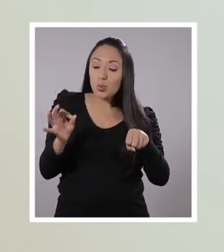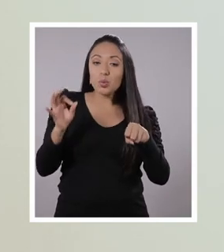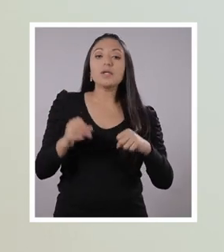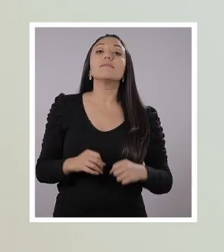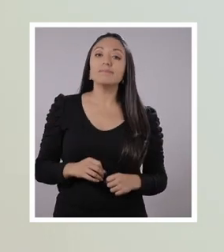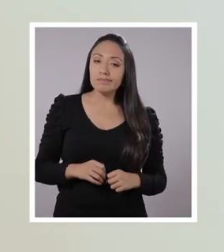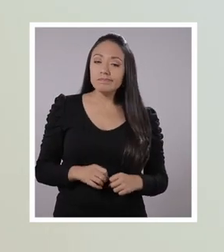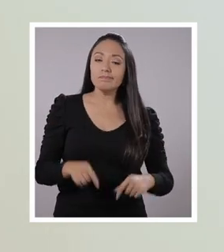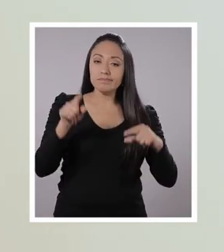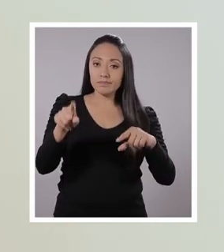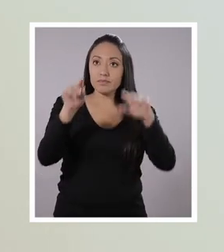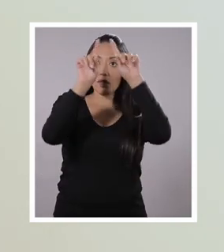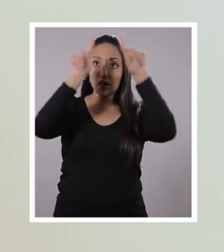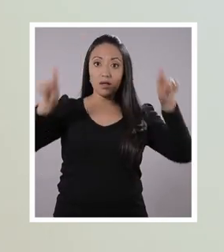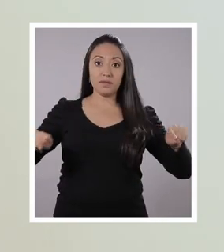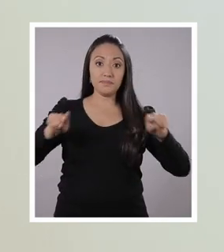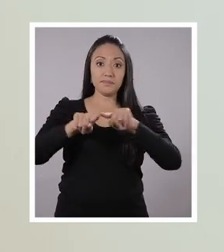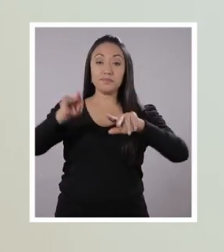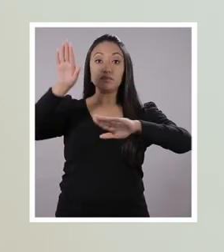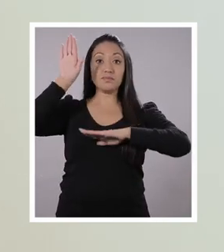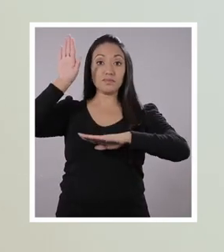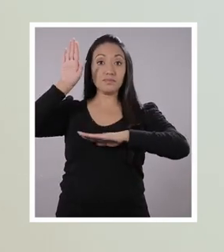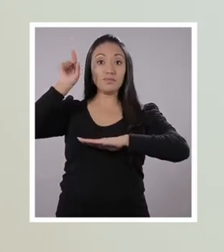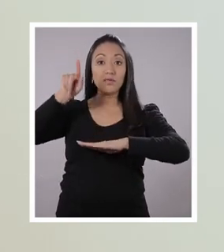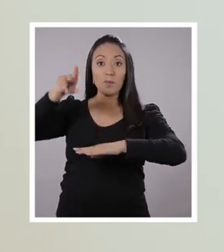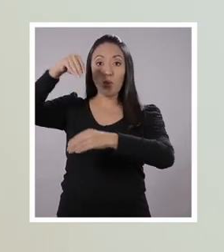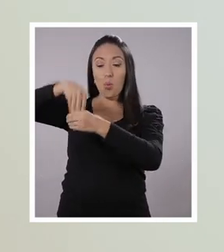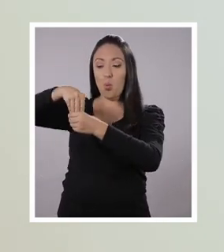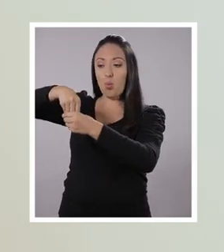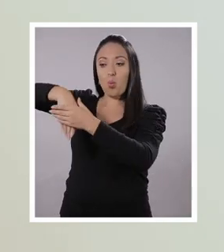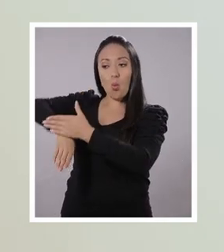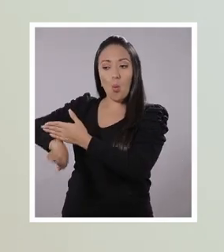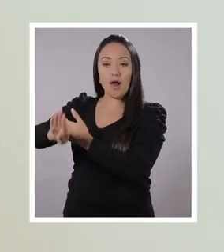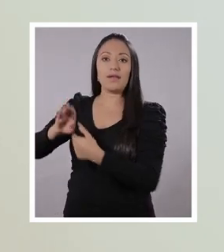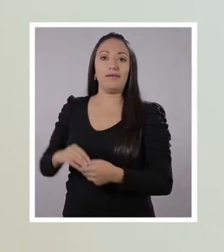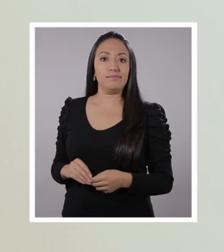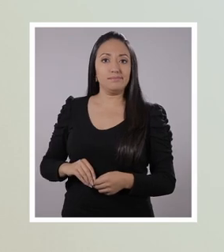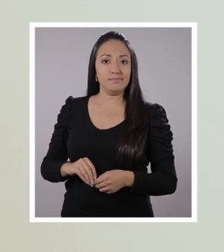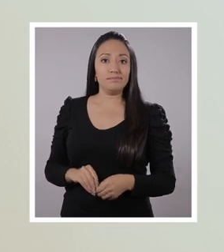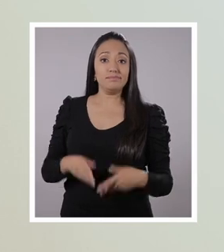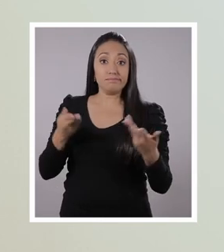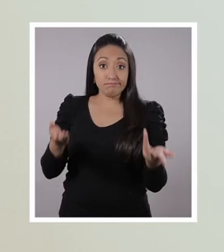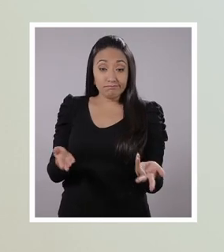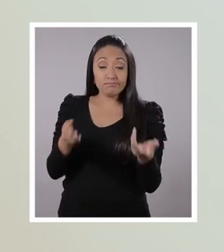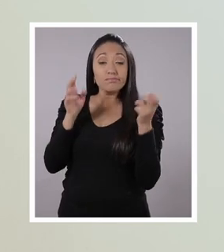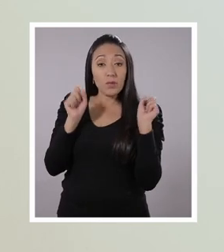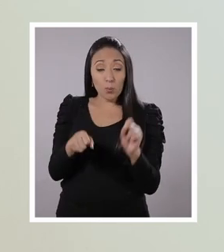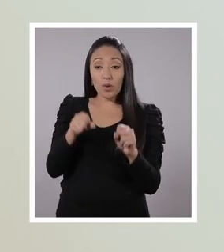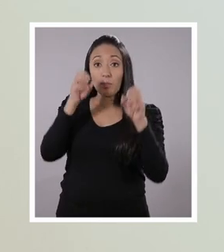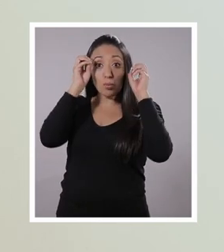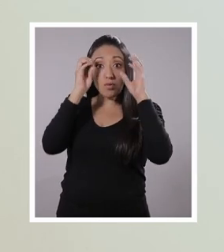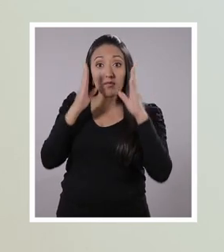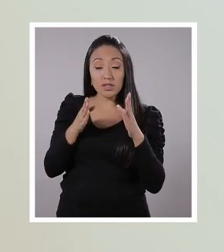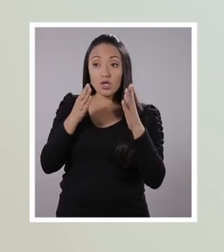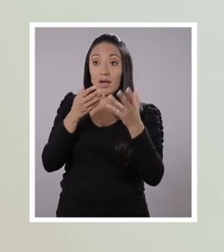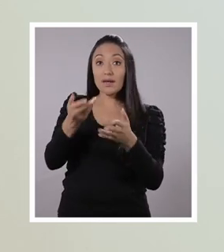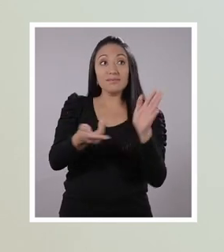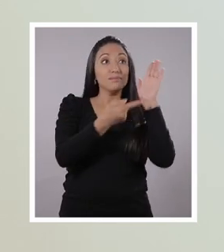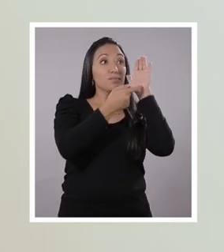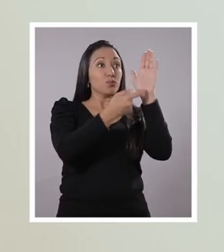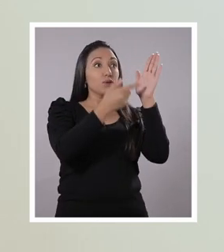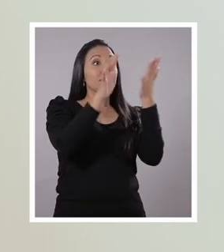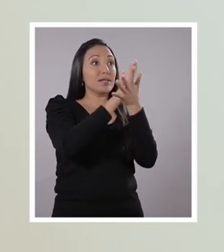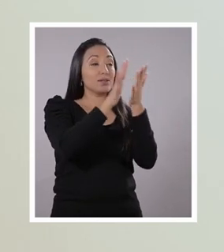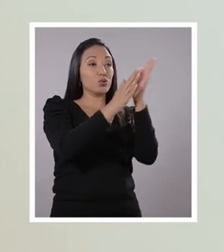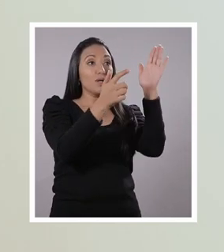compromisos, lo van a llevar a los registros todos los días y lo van a guardar en su portafolio. Así van a poder compartir con su profesora